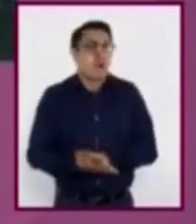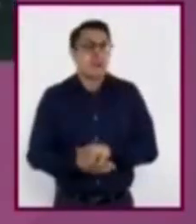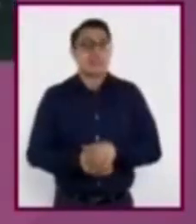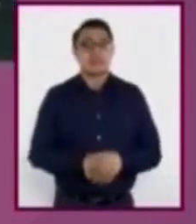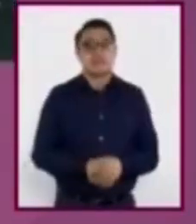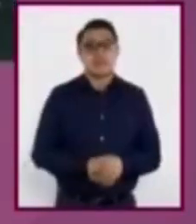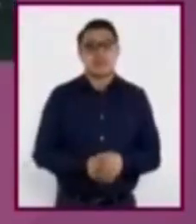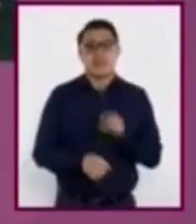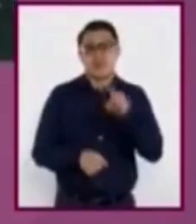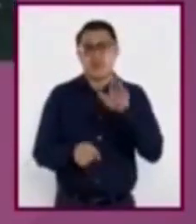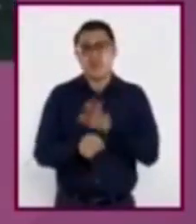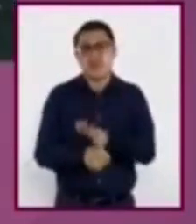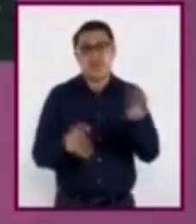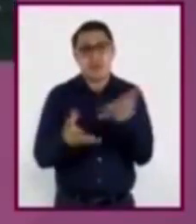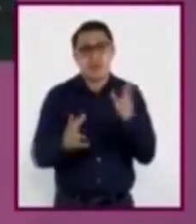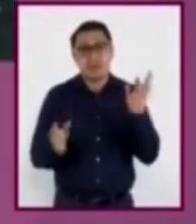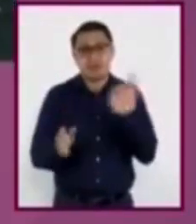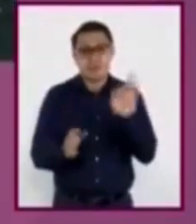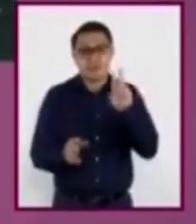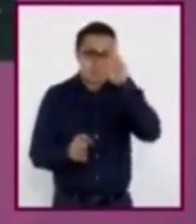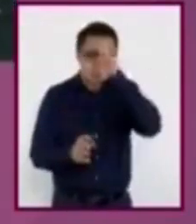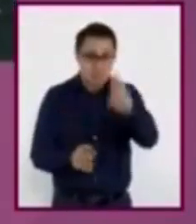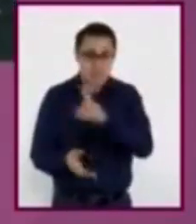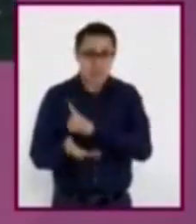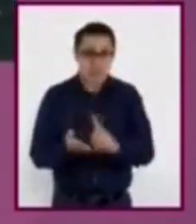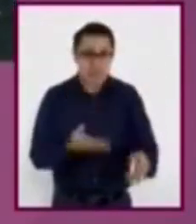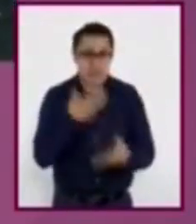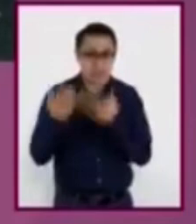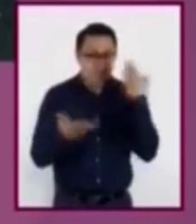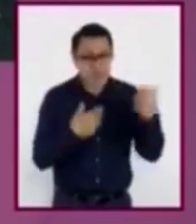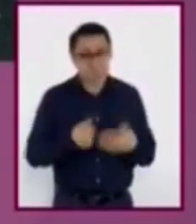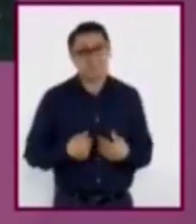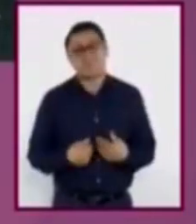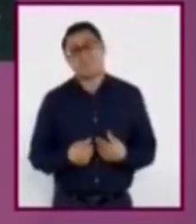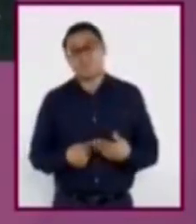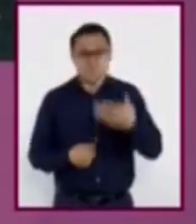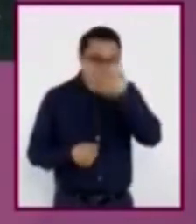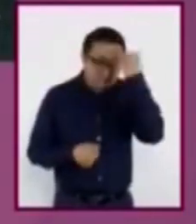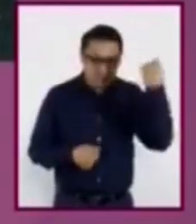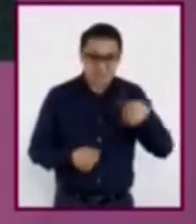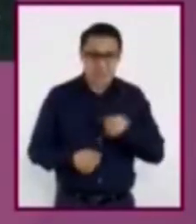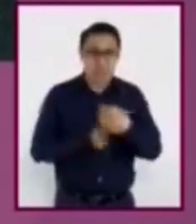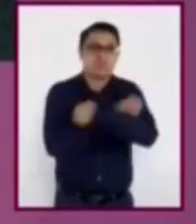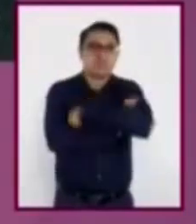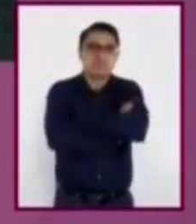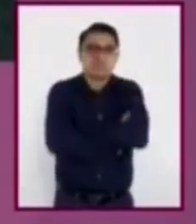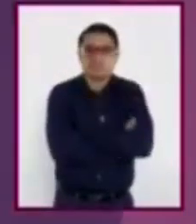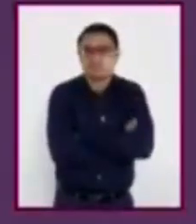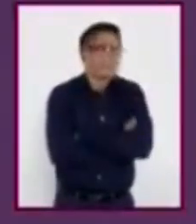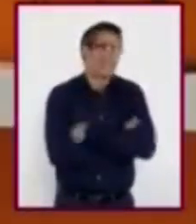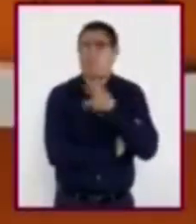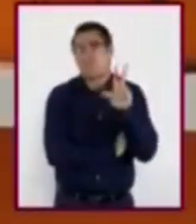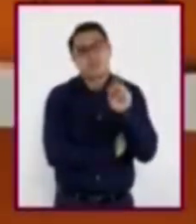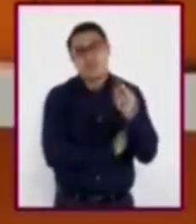¿Tú qué harías si te prohíben tu derecho a estudiar? Pues no sé, pero no me quedaré con los brazos cruzados.